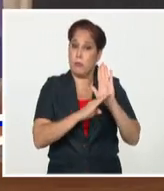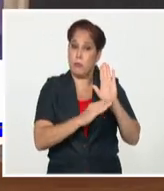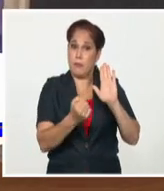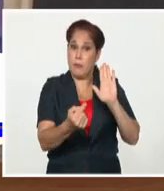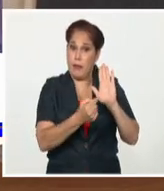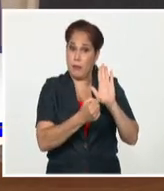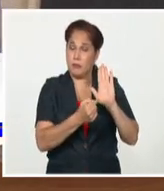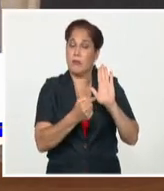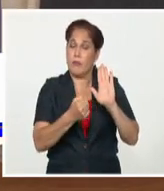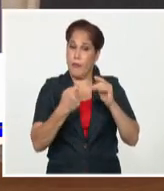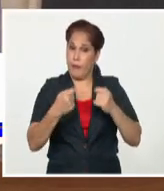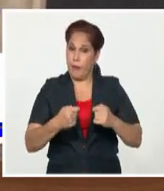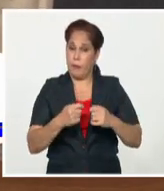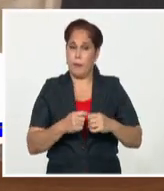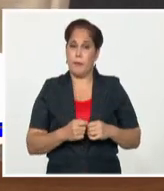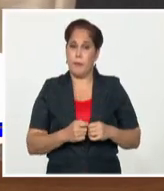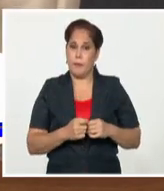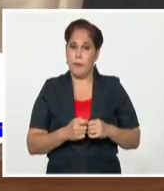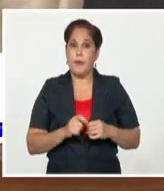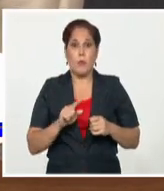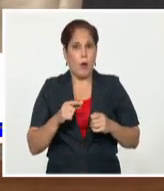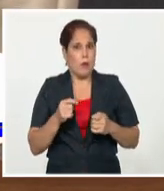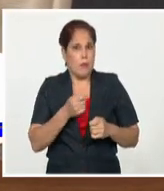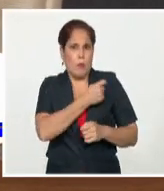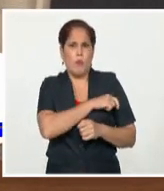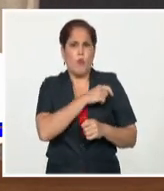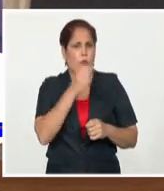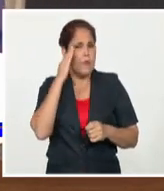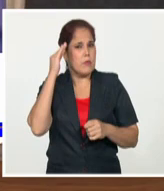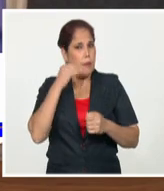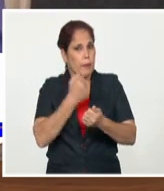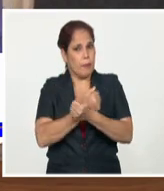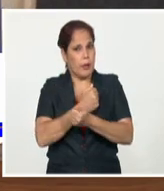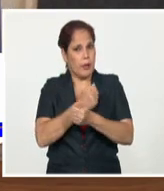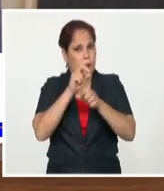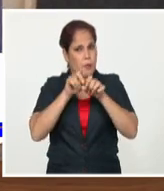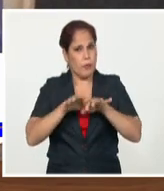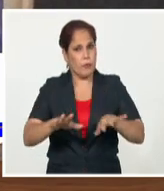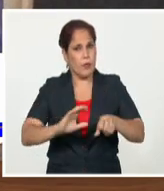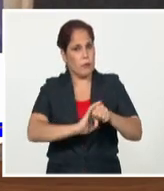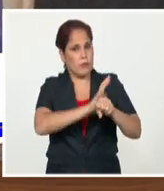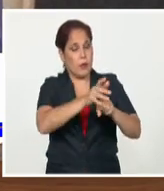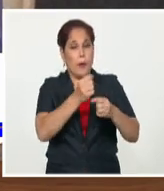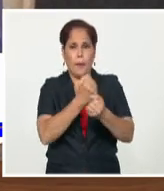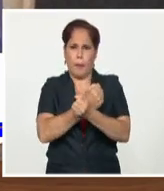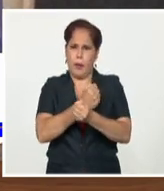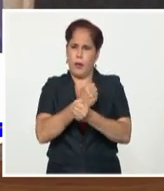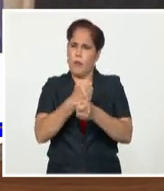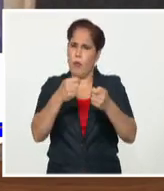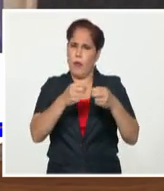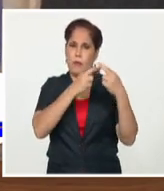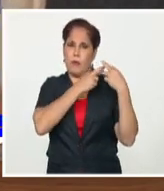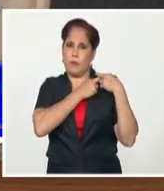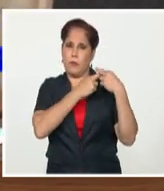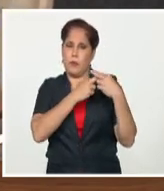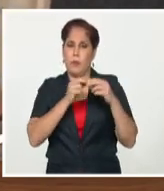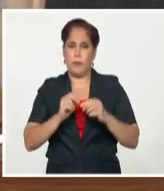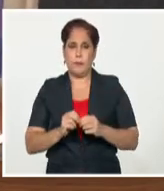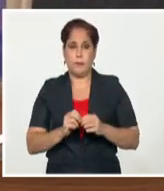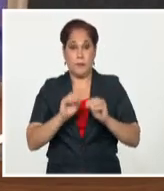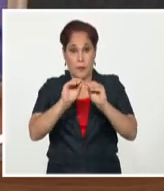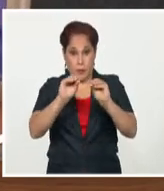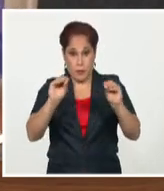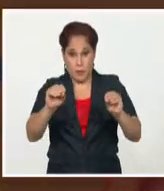sobre todo la percepción de riesgo en la población. Hay que actuar de manera más responsable. El mandatario llamó a